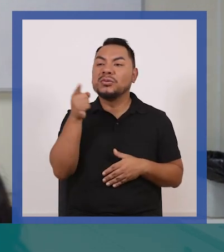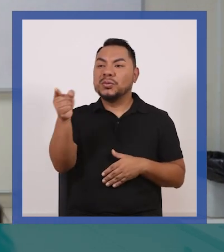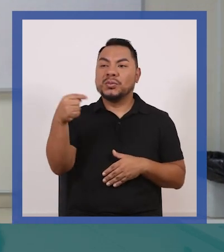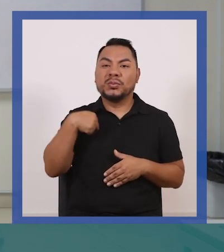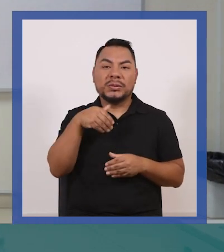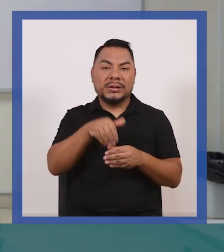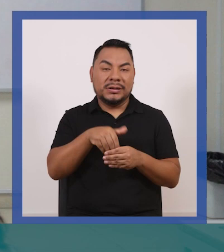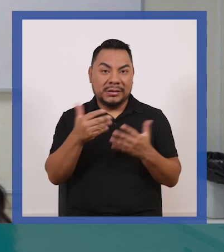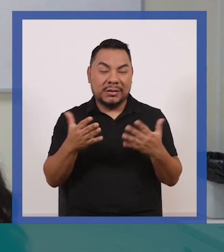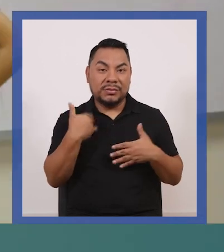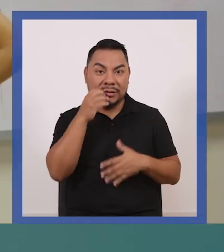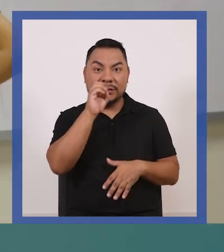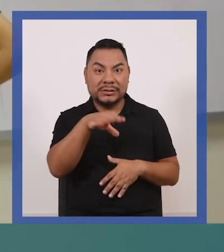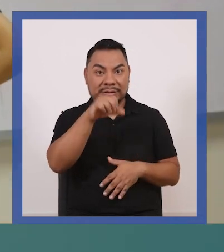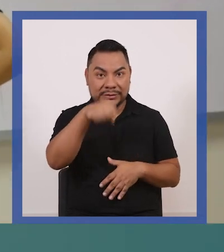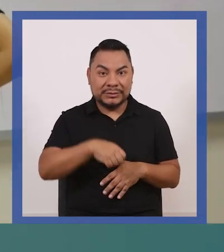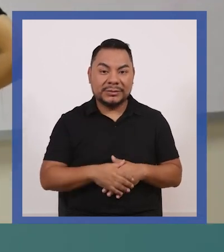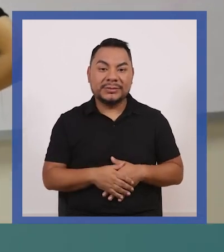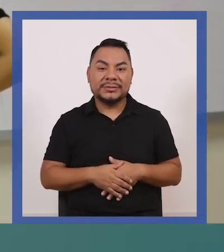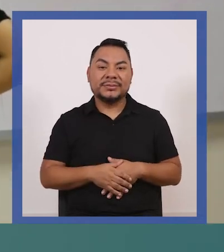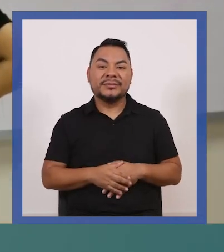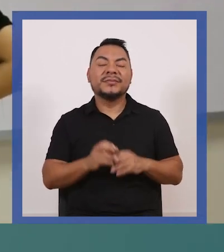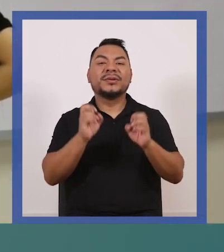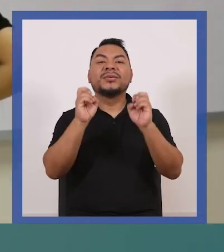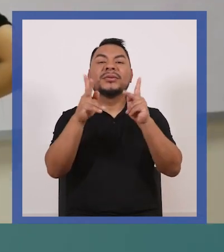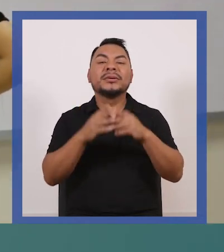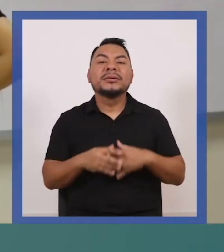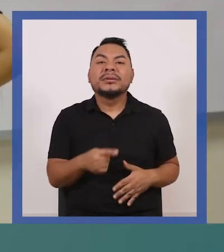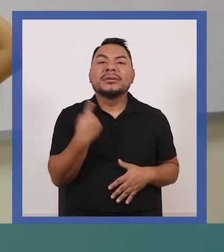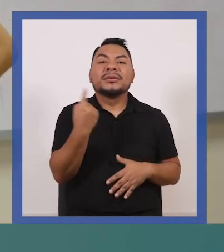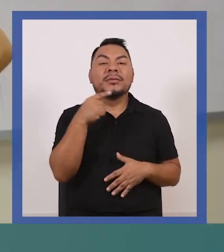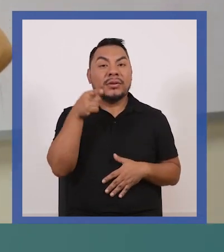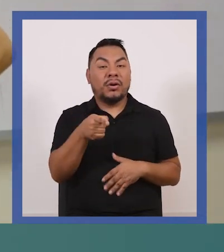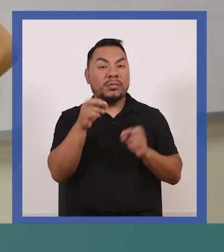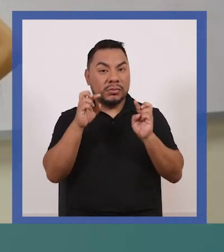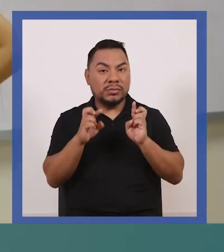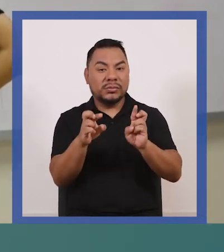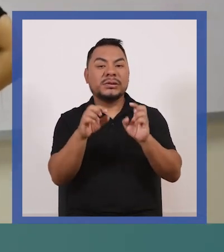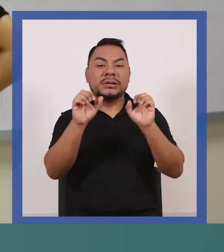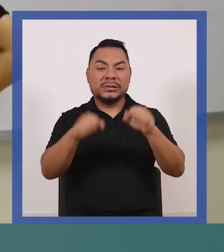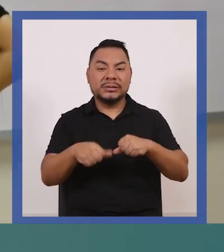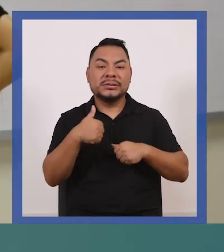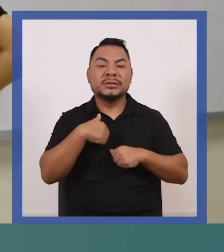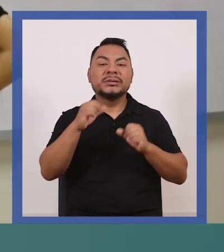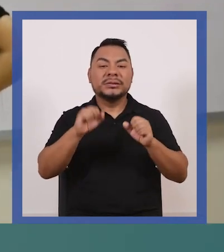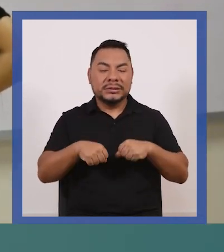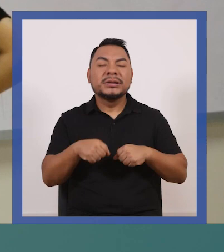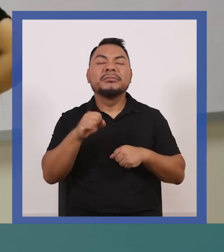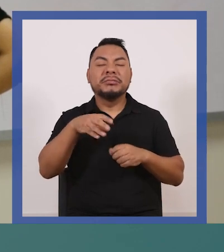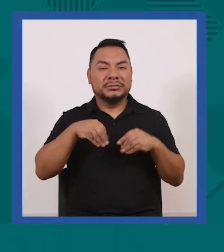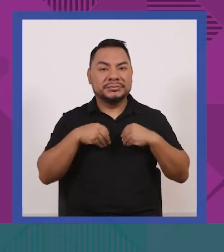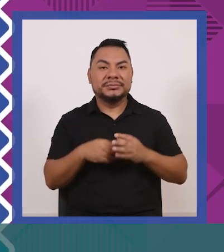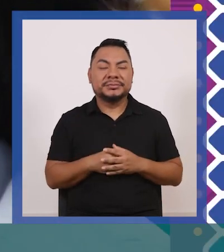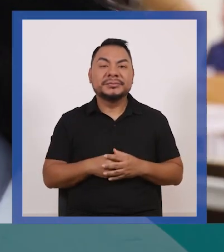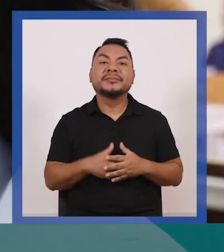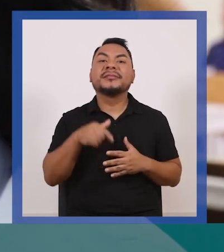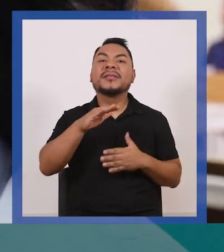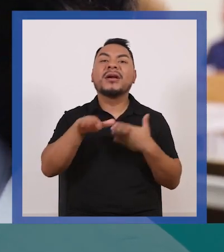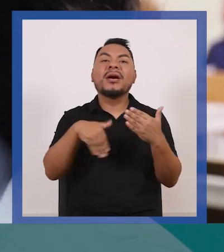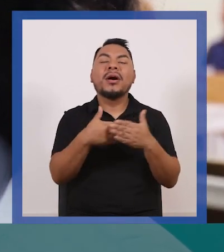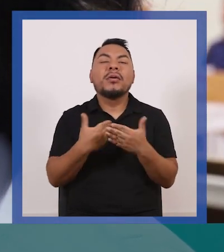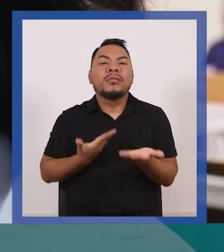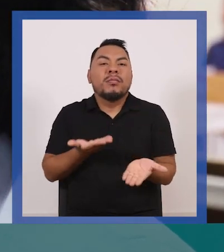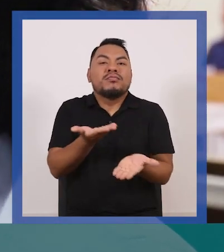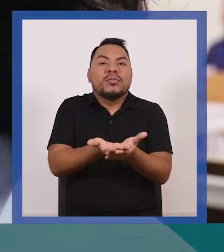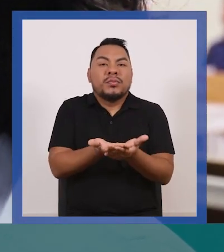partir de lo que nosotros podamos decir. Bueno, solo por esa oportunidad voy a decirte. Vamos a